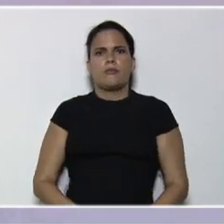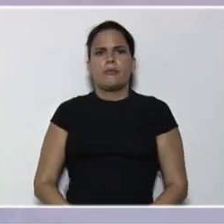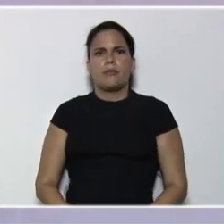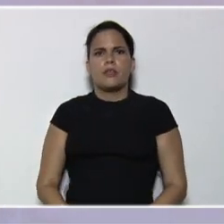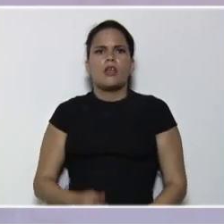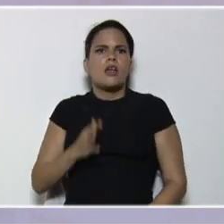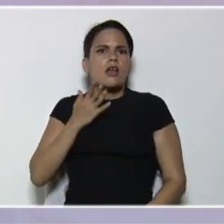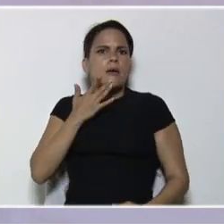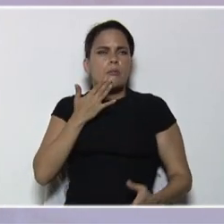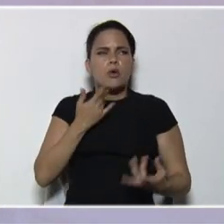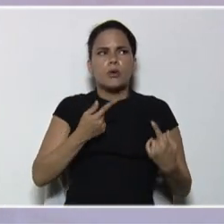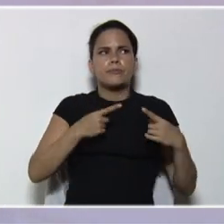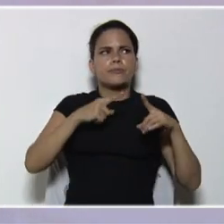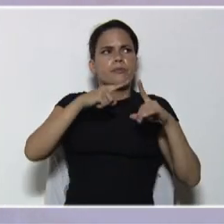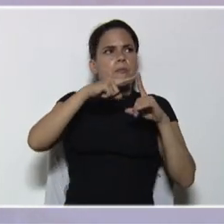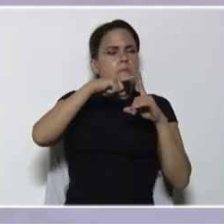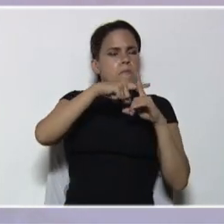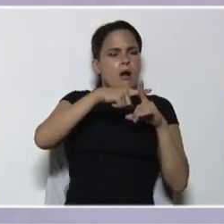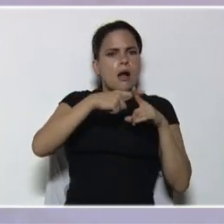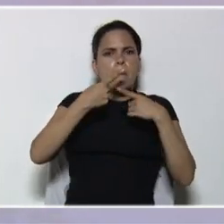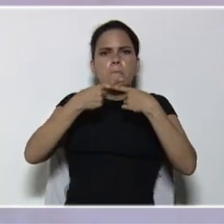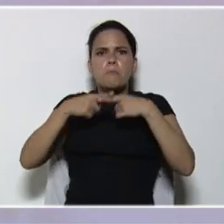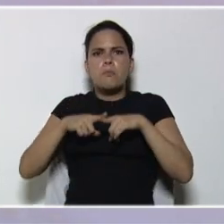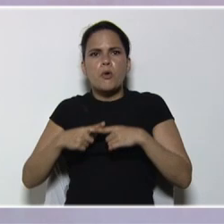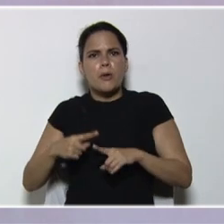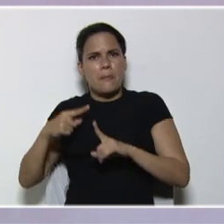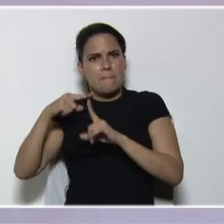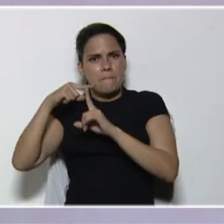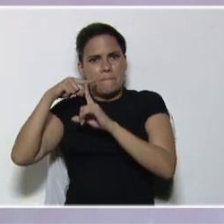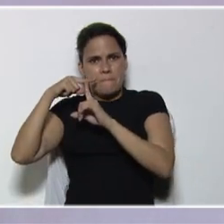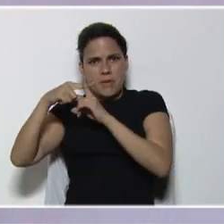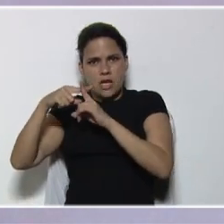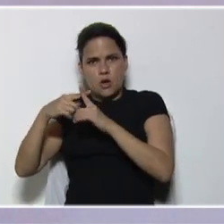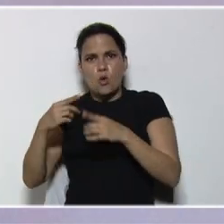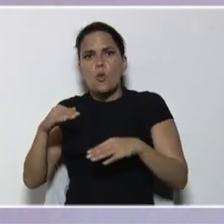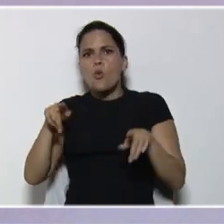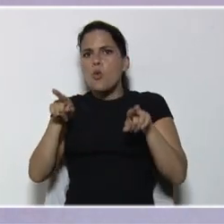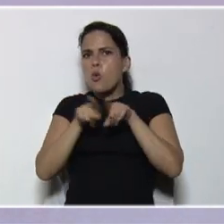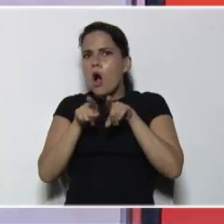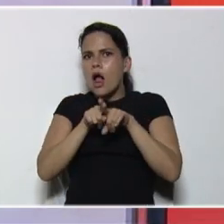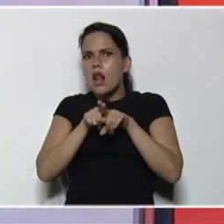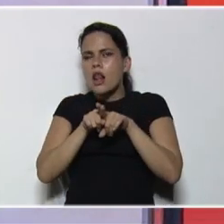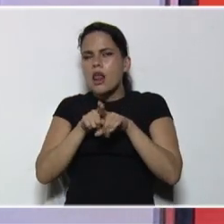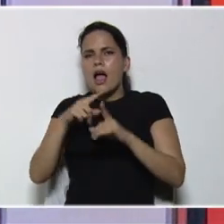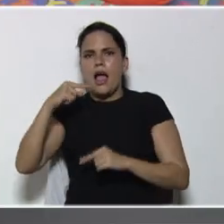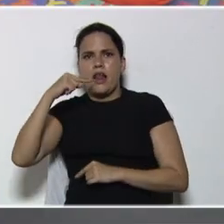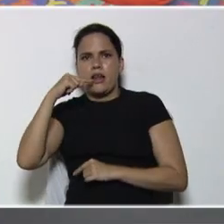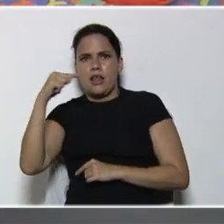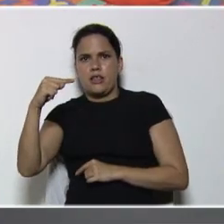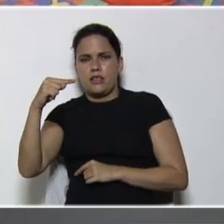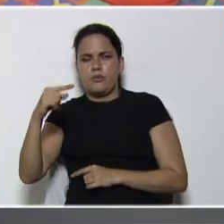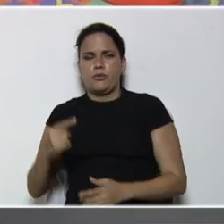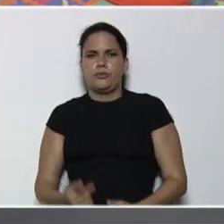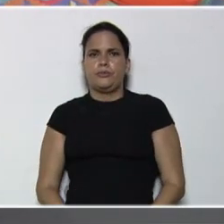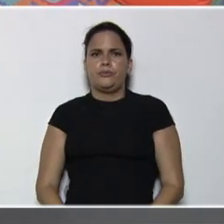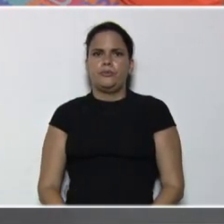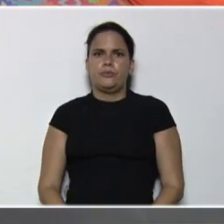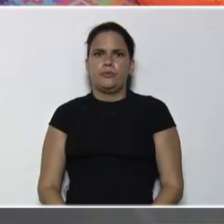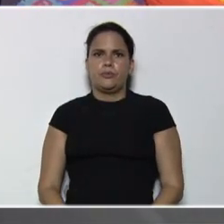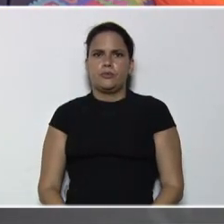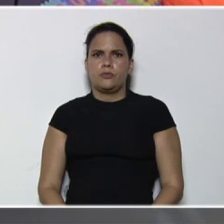por ejemplo, más por menos, nos da negativo. Veamos un ejemplo a continuación.